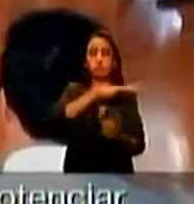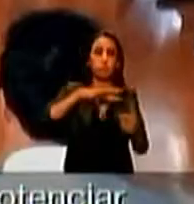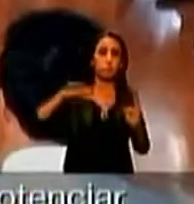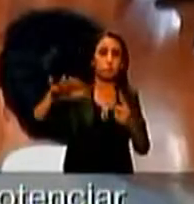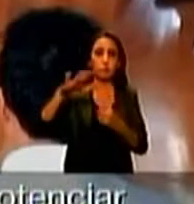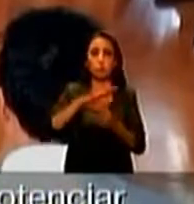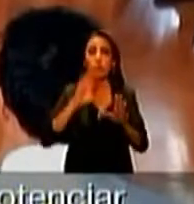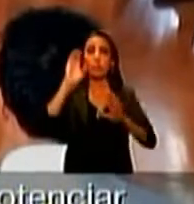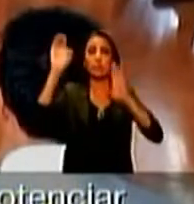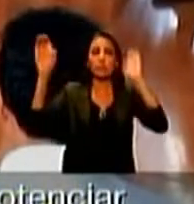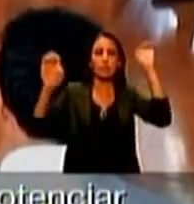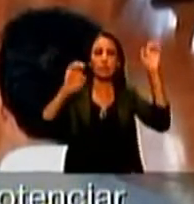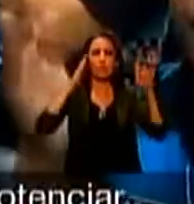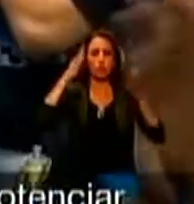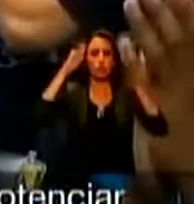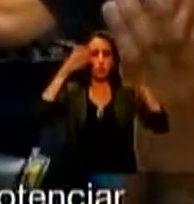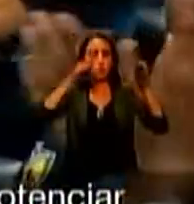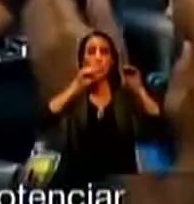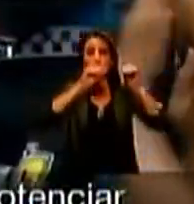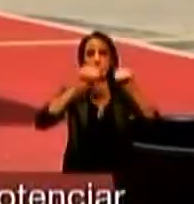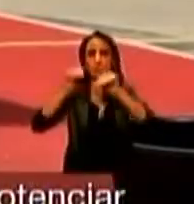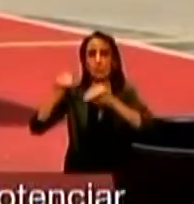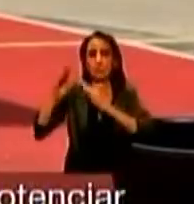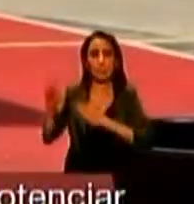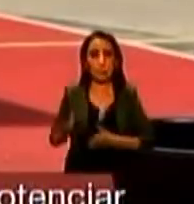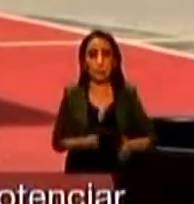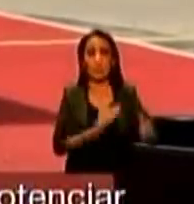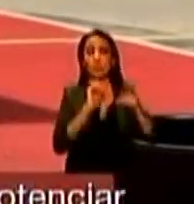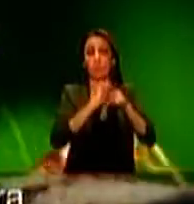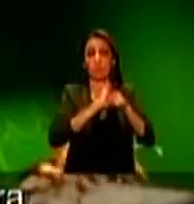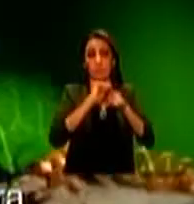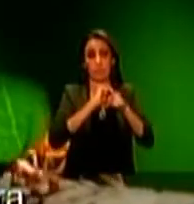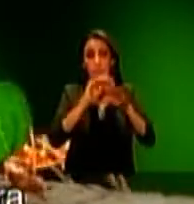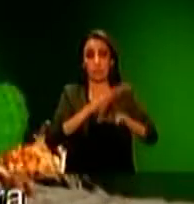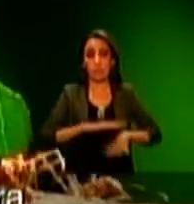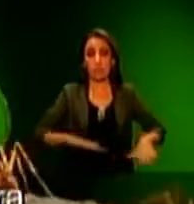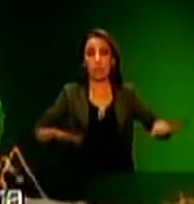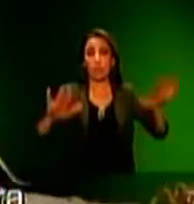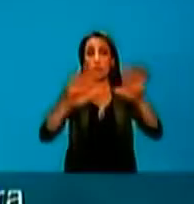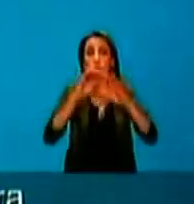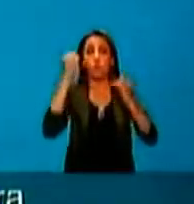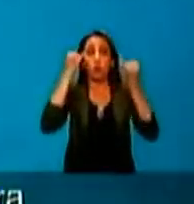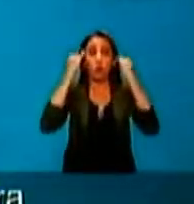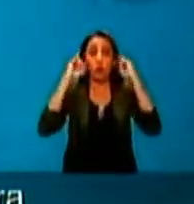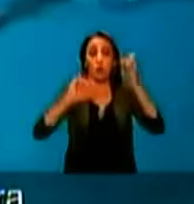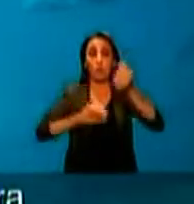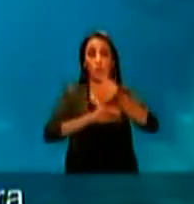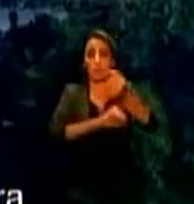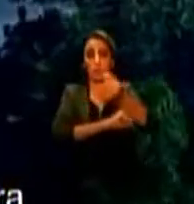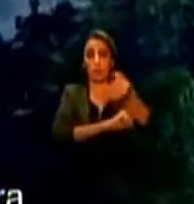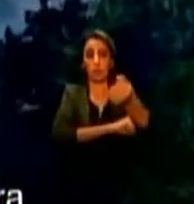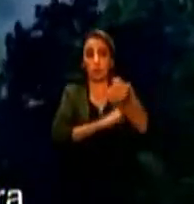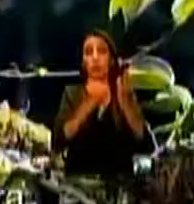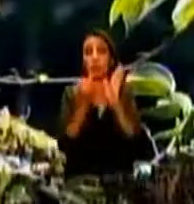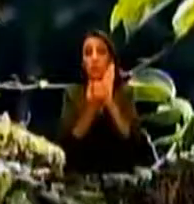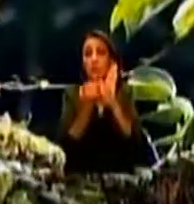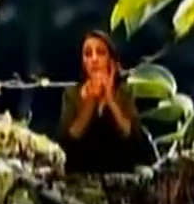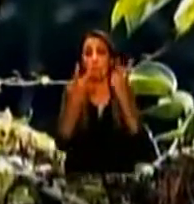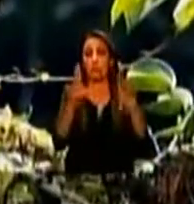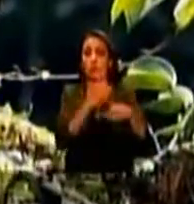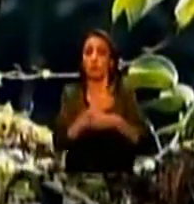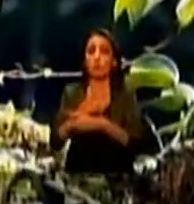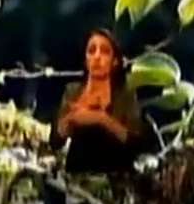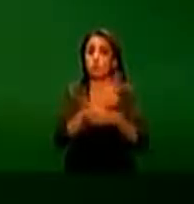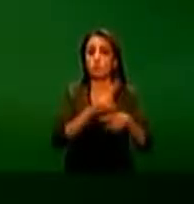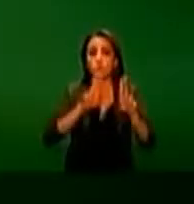Ambiente. Esta estrategia busca orientar y potenciar la planificación e implementación articulada de iniciativas para el fortalecimiento de una identidad y